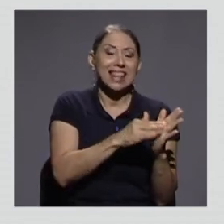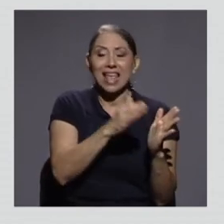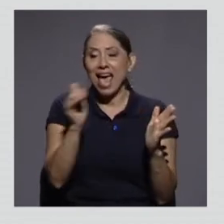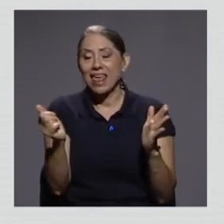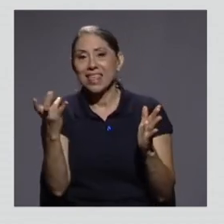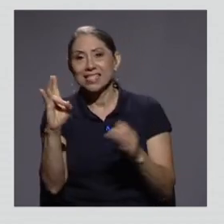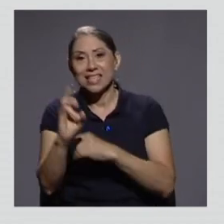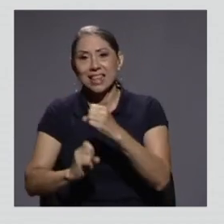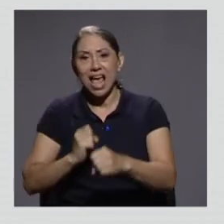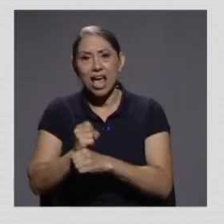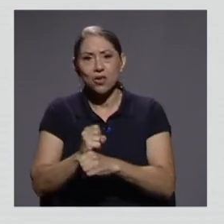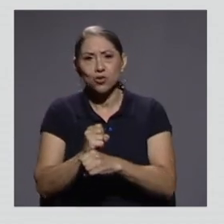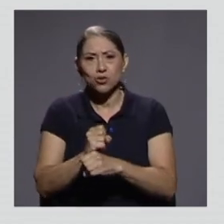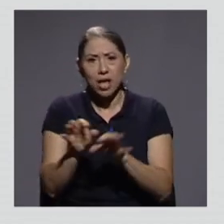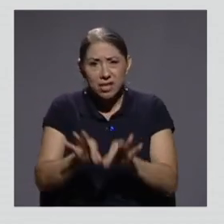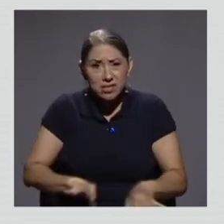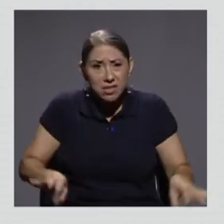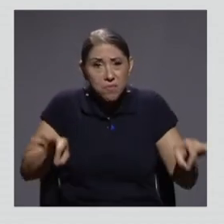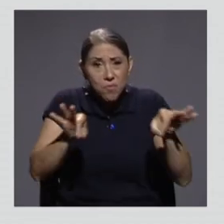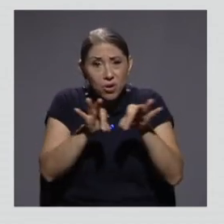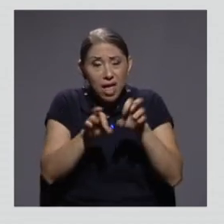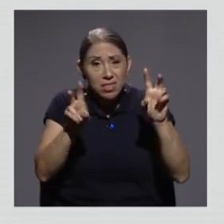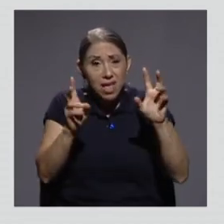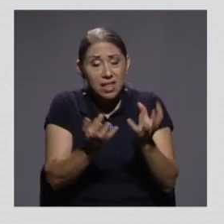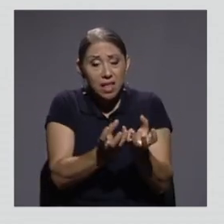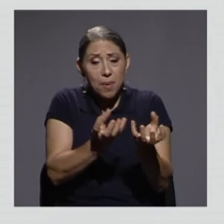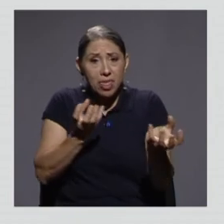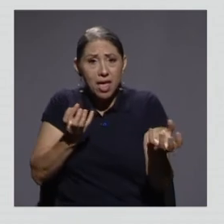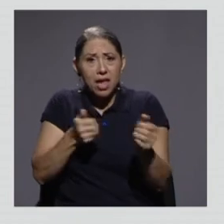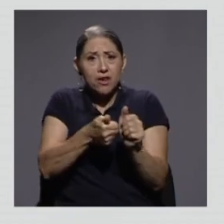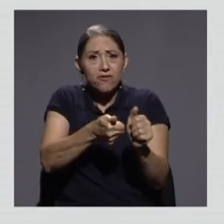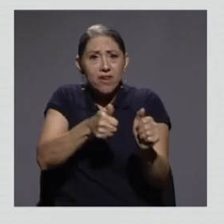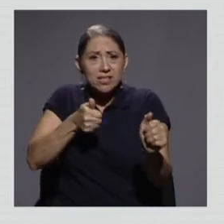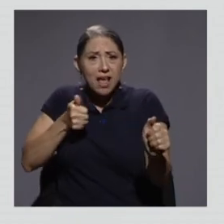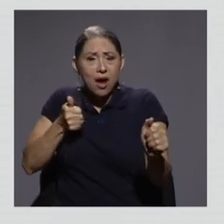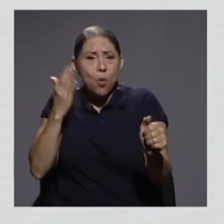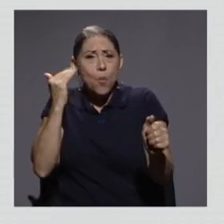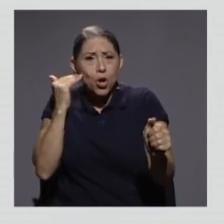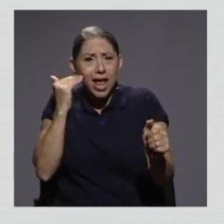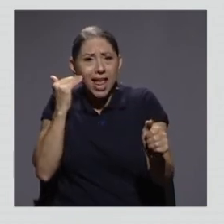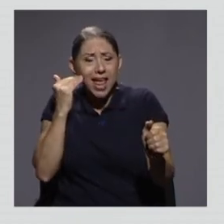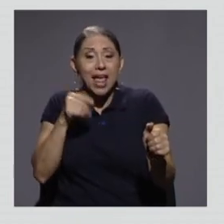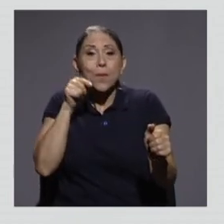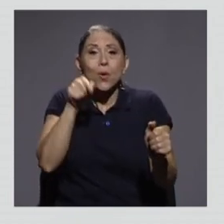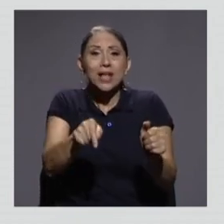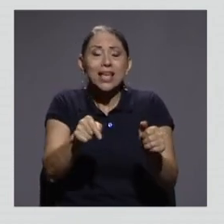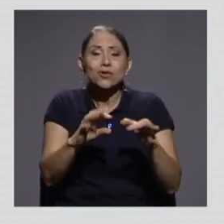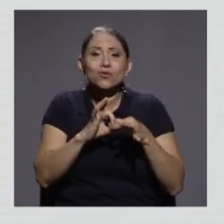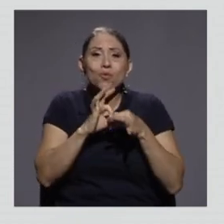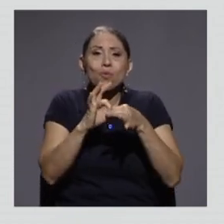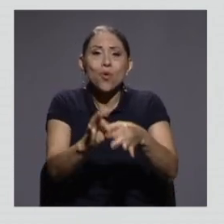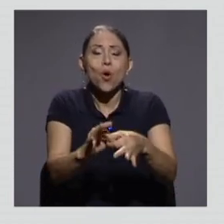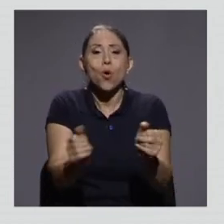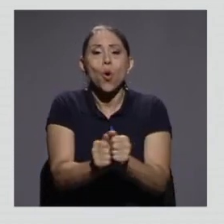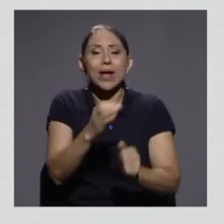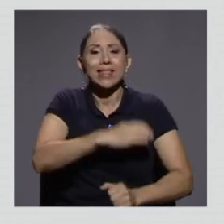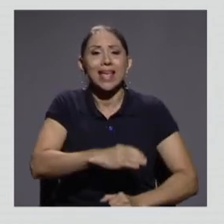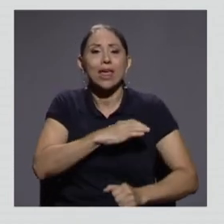rezago? Bueno, esto está asociado a aquellos indicadores de repitencia o reprobación,